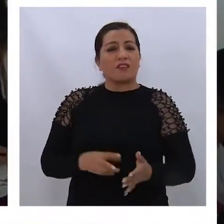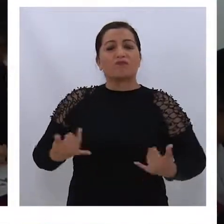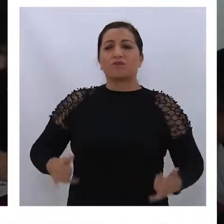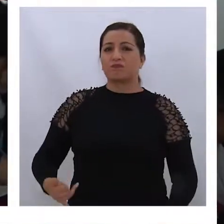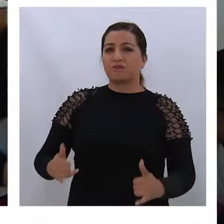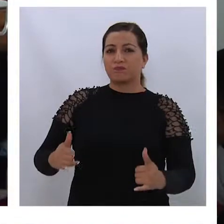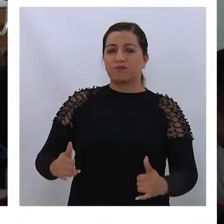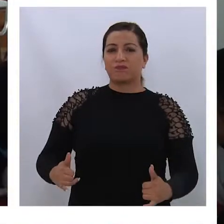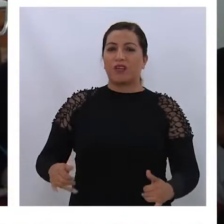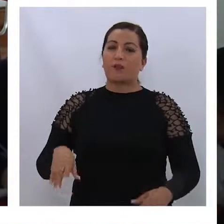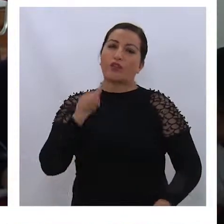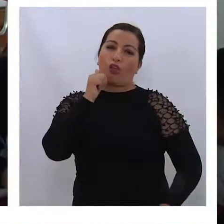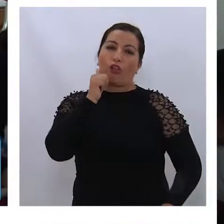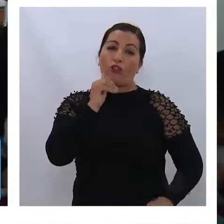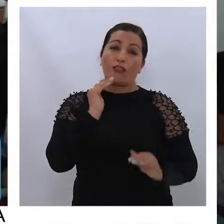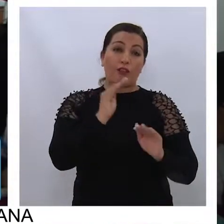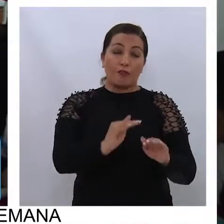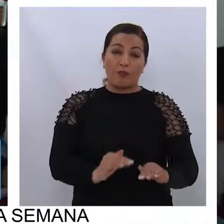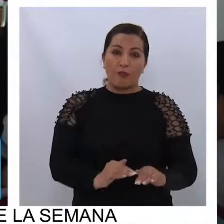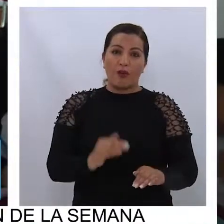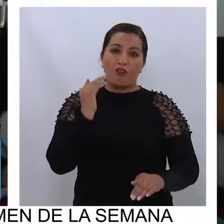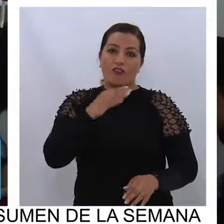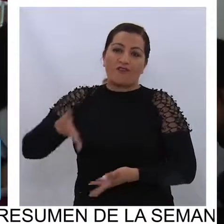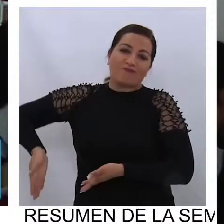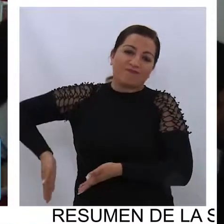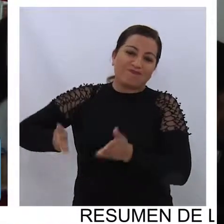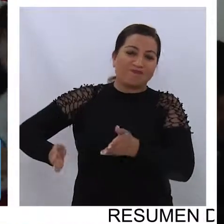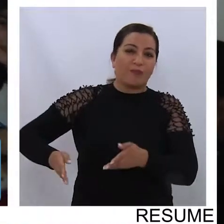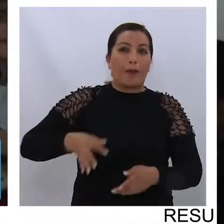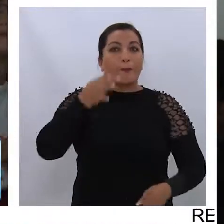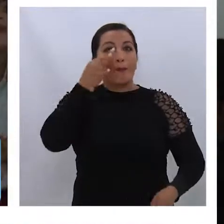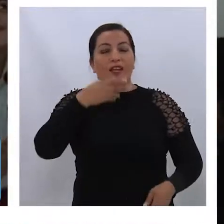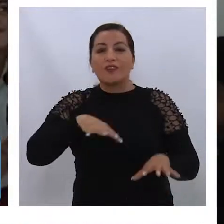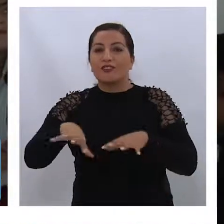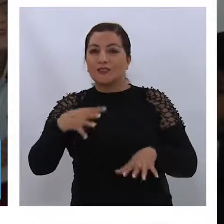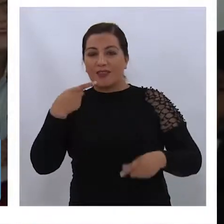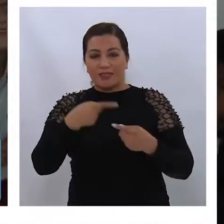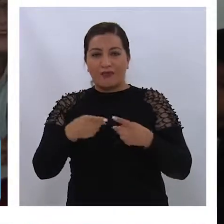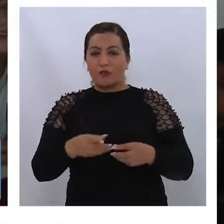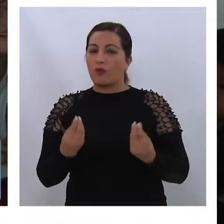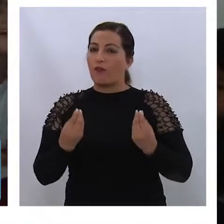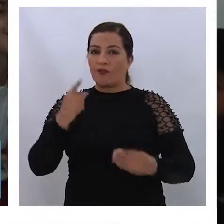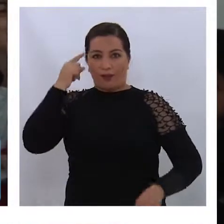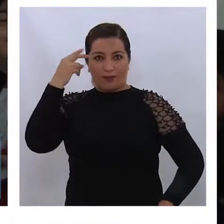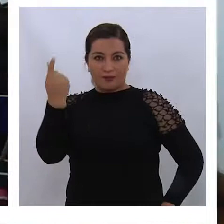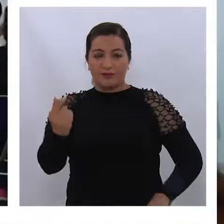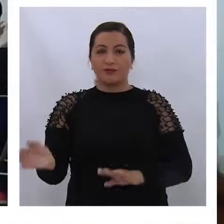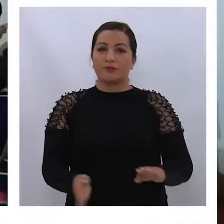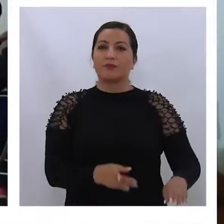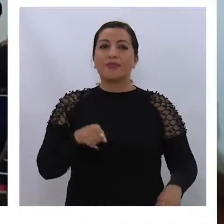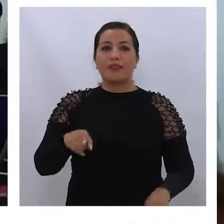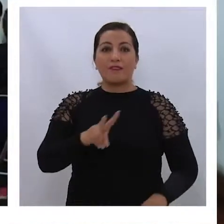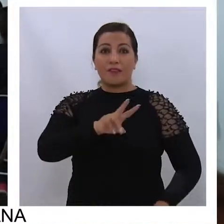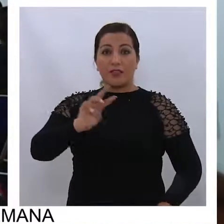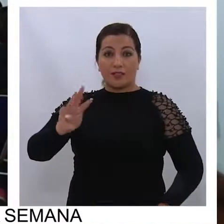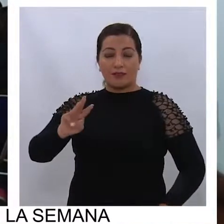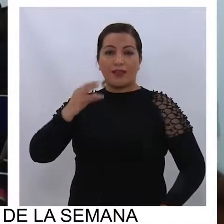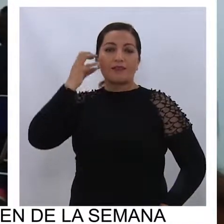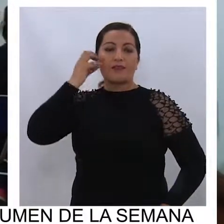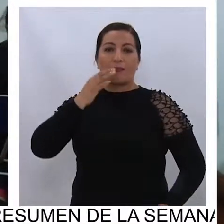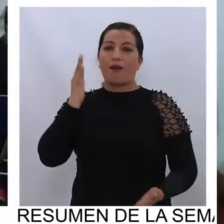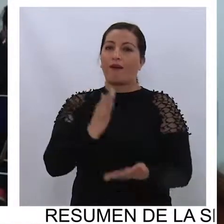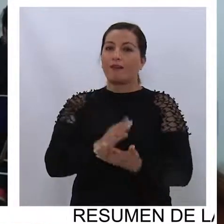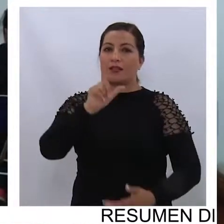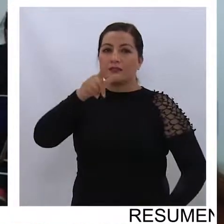entretenido para salir un poco de la rutina con los niños, para que aprendan, vean cosas distintas, creo que es una buena iniciativa. Y a partir del 23 de